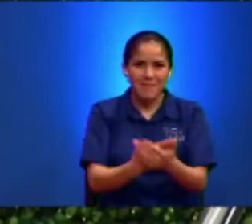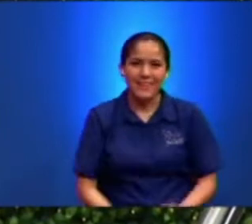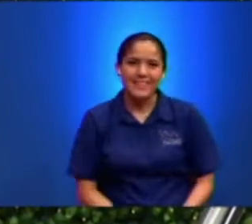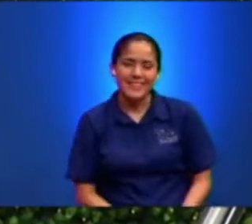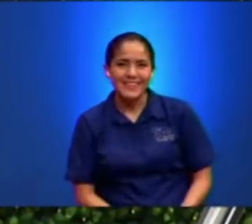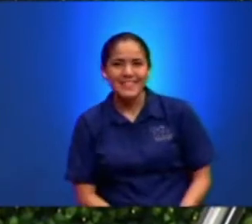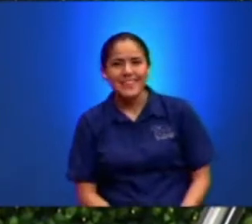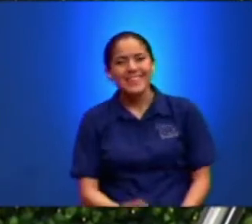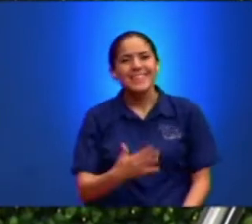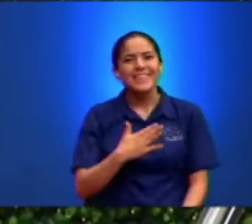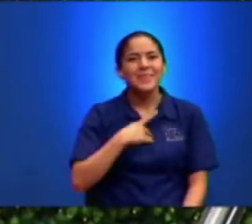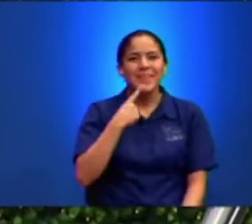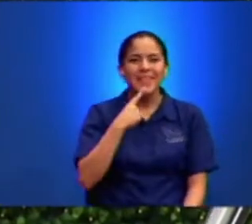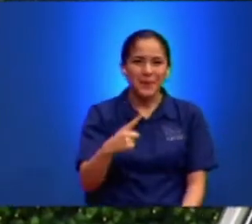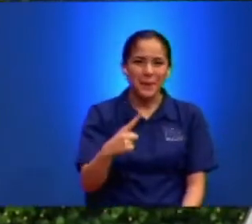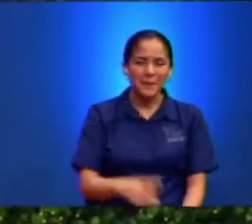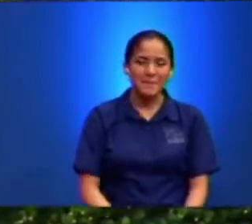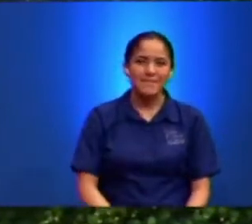Y Me Dijo